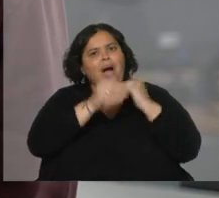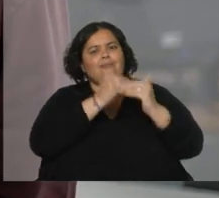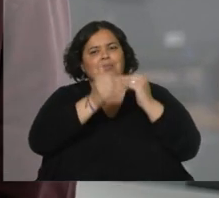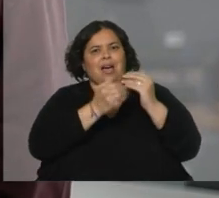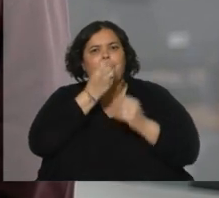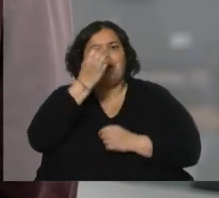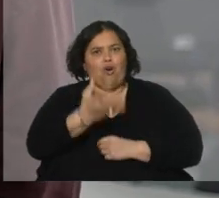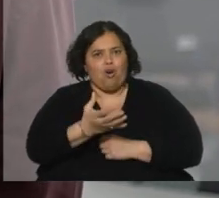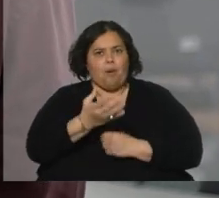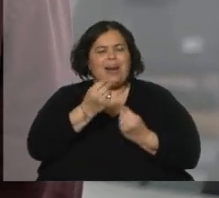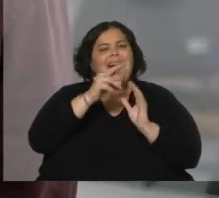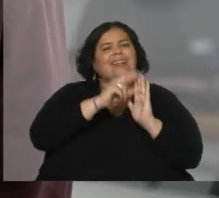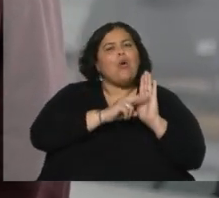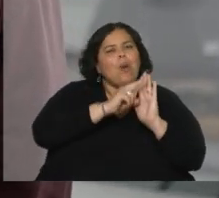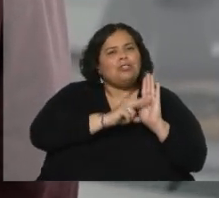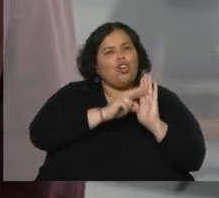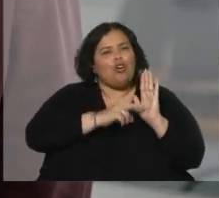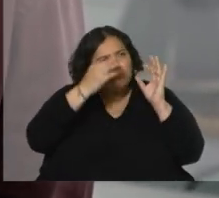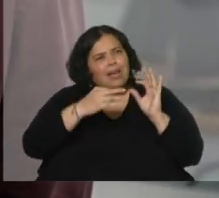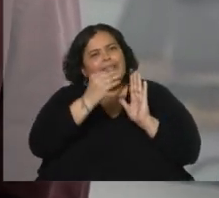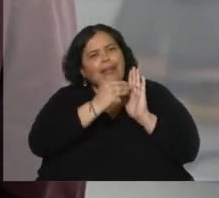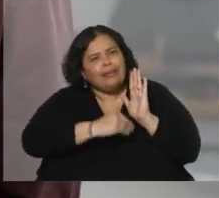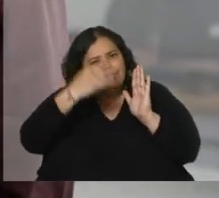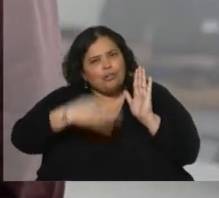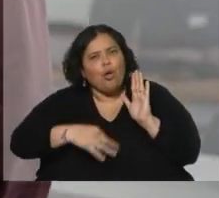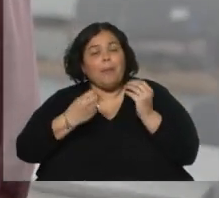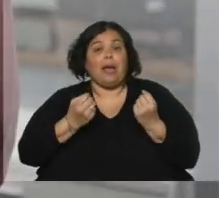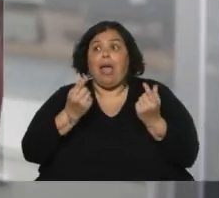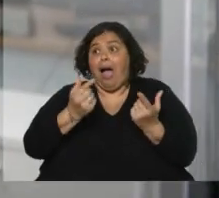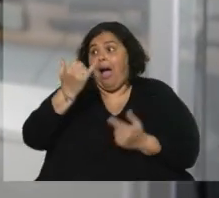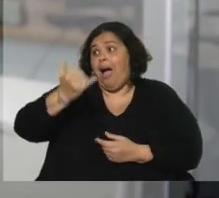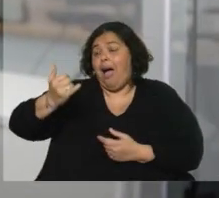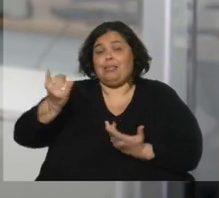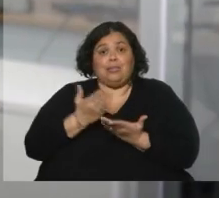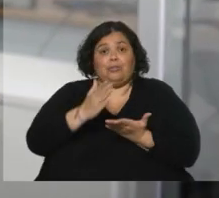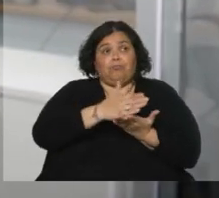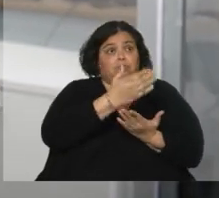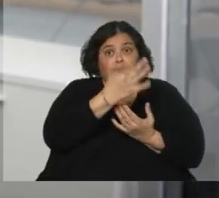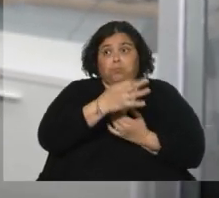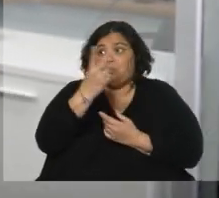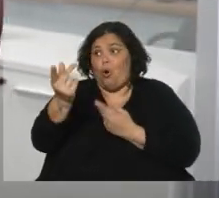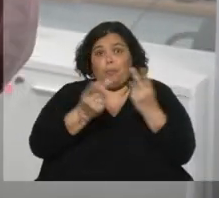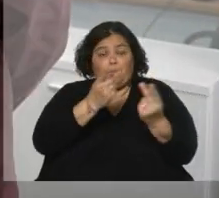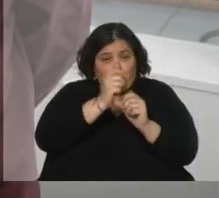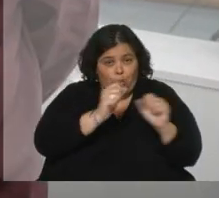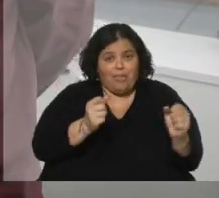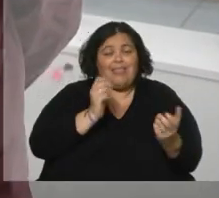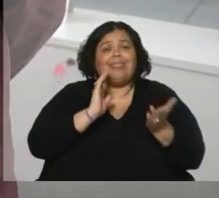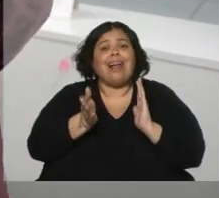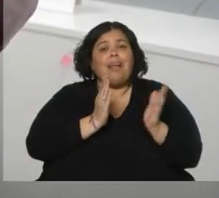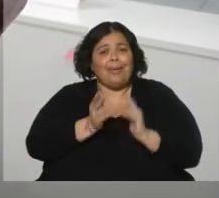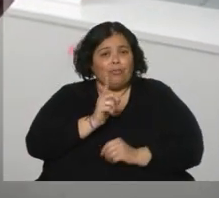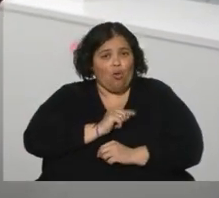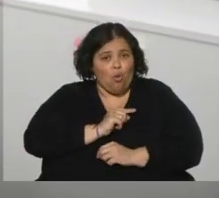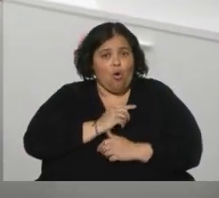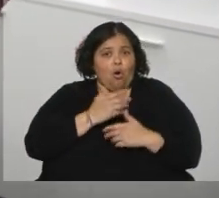regulatorio y de registro para que exista una disponibilidad de esos productos. Porque esto, en el caso de que se